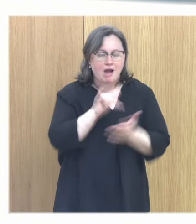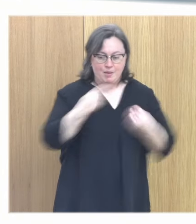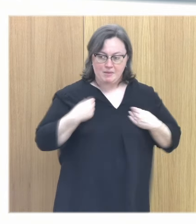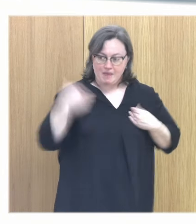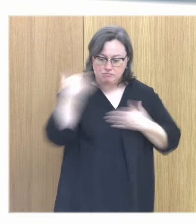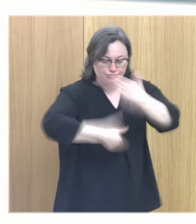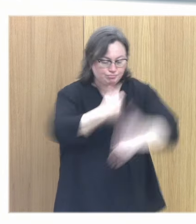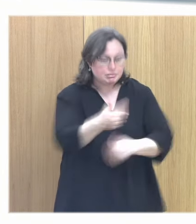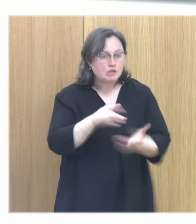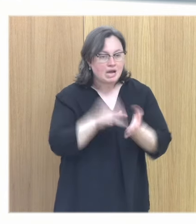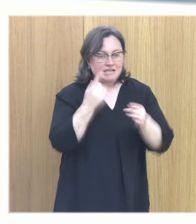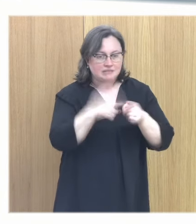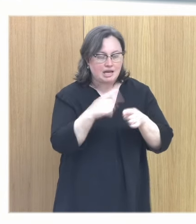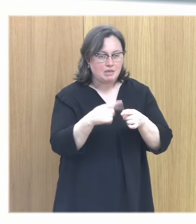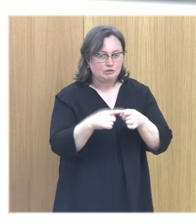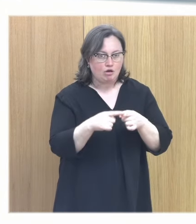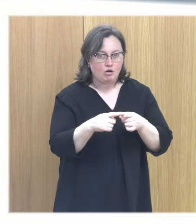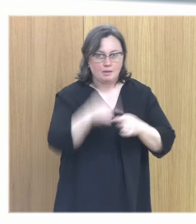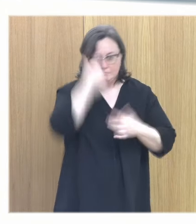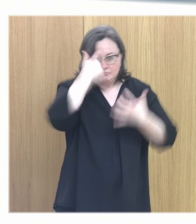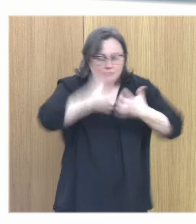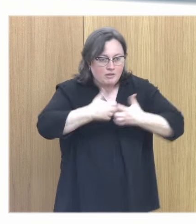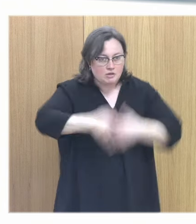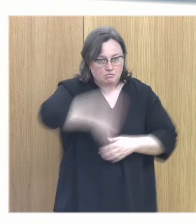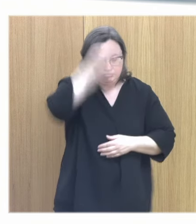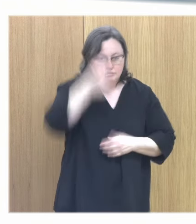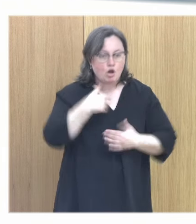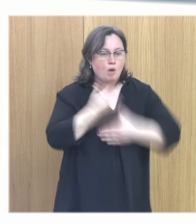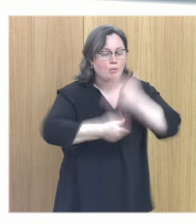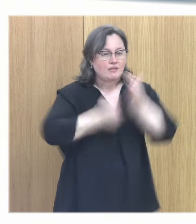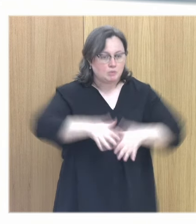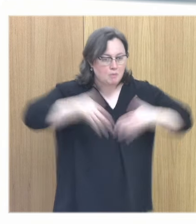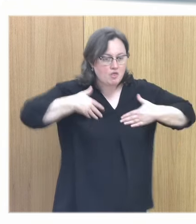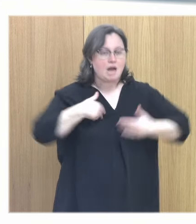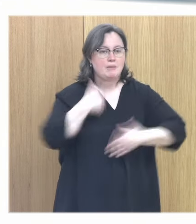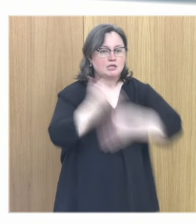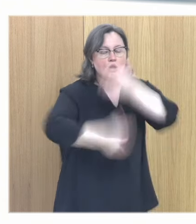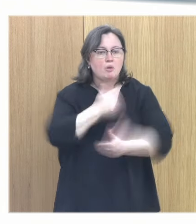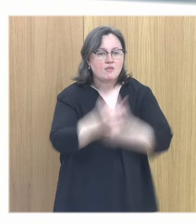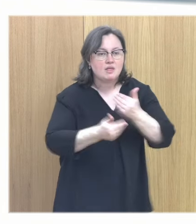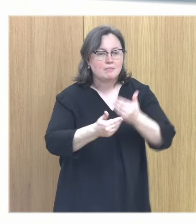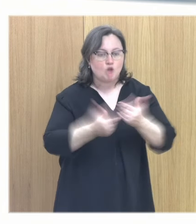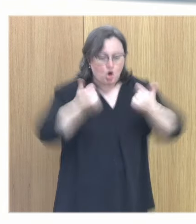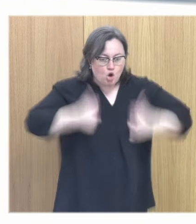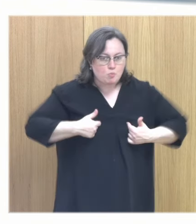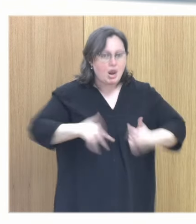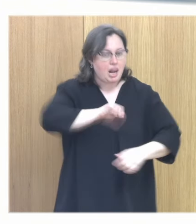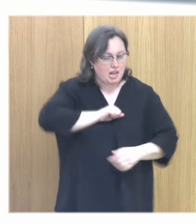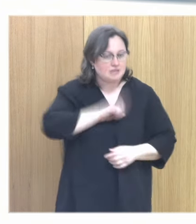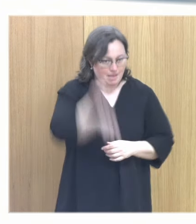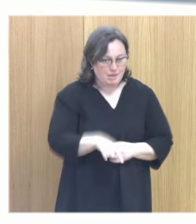largo de su vida, que tienen un elemento de procesamiento cognitivo, un elemento de procesamiento emocional y un elemento de procesamiento corporal al que luego